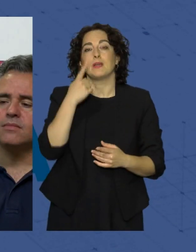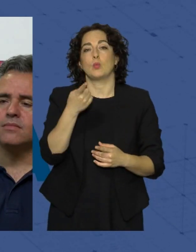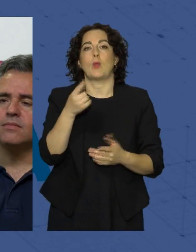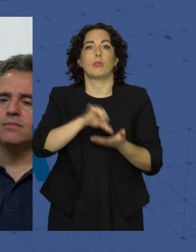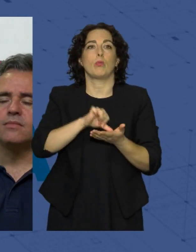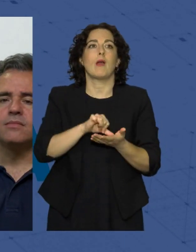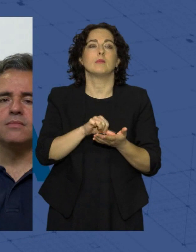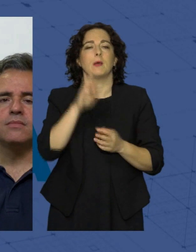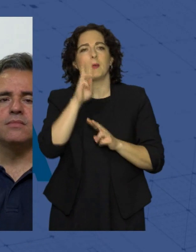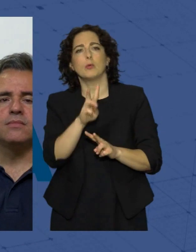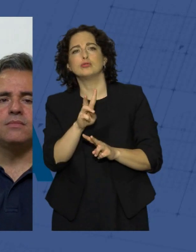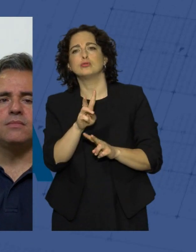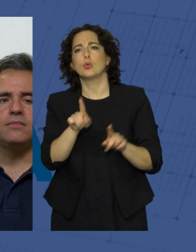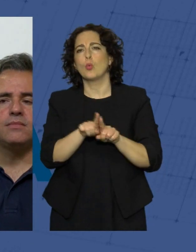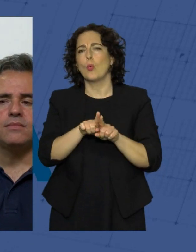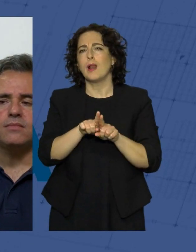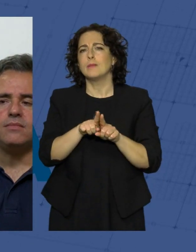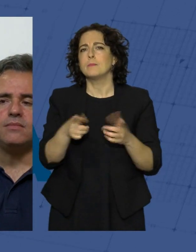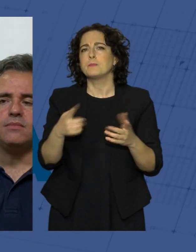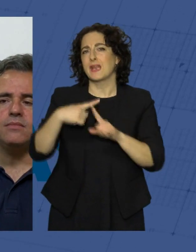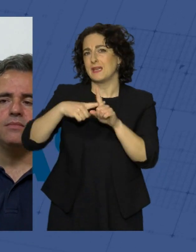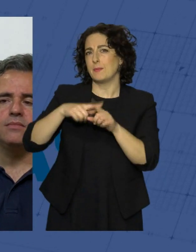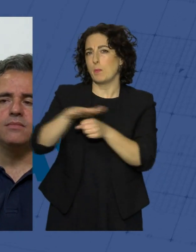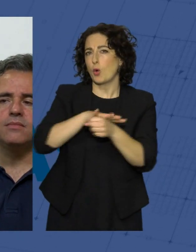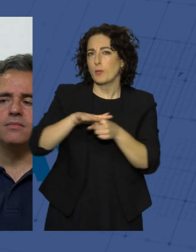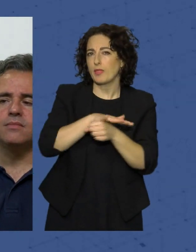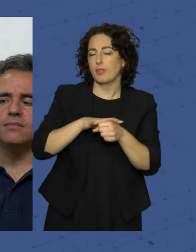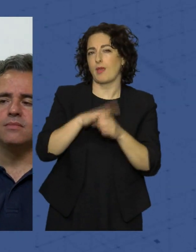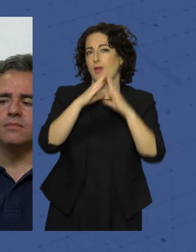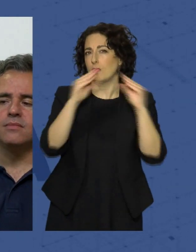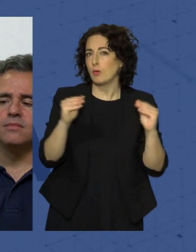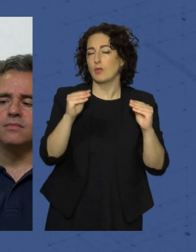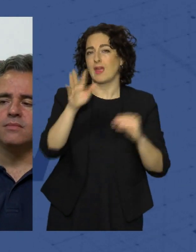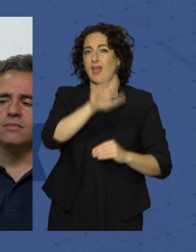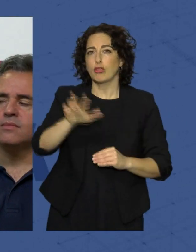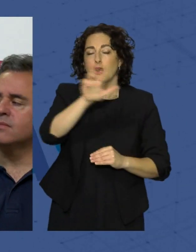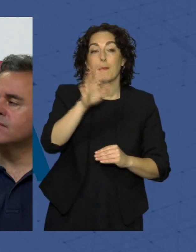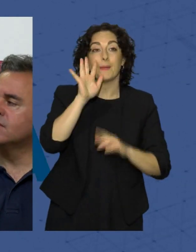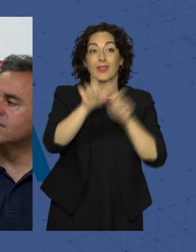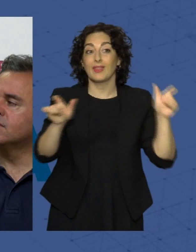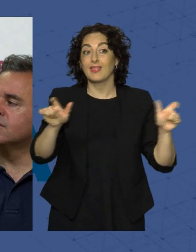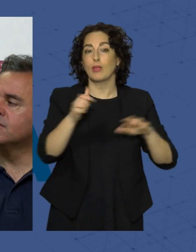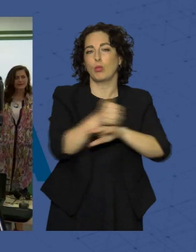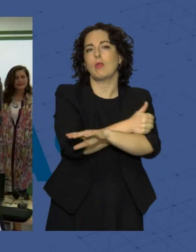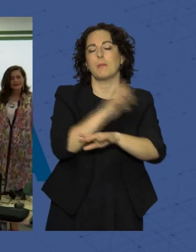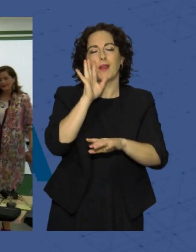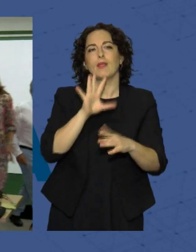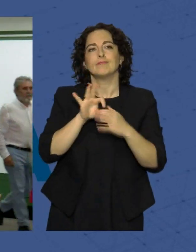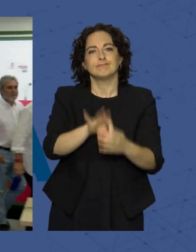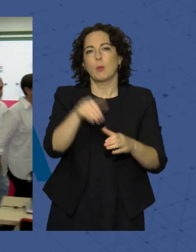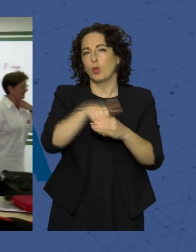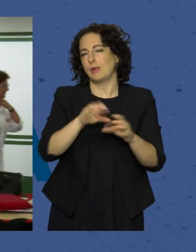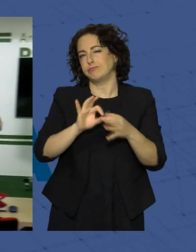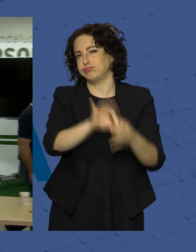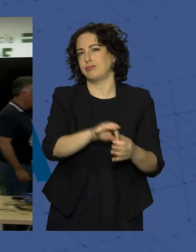pero estamos viendo cómo a nivel provincial, a nivel regional, a nivel nacional, parece que los ciudadanos han votado en clave nacional. Sobre su